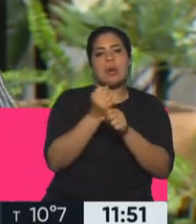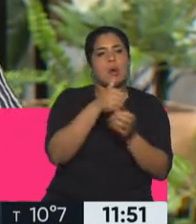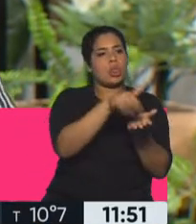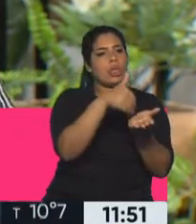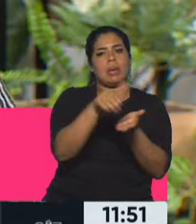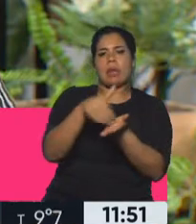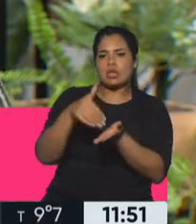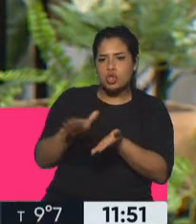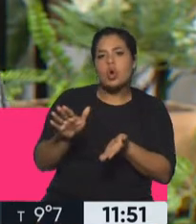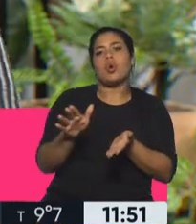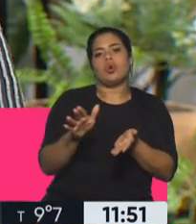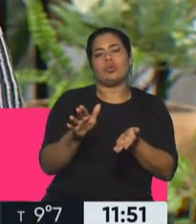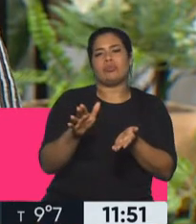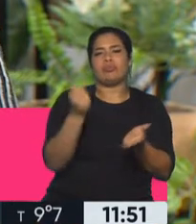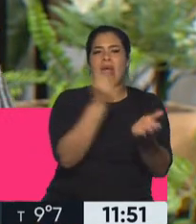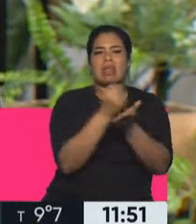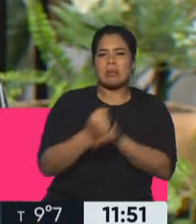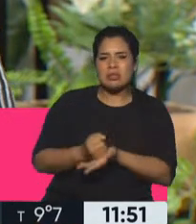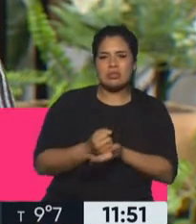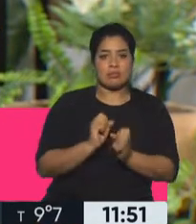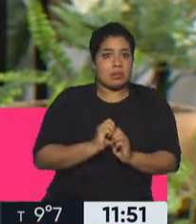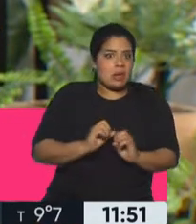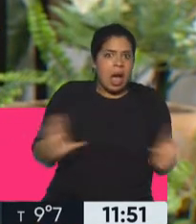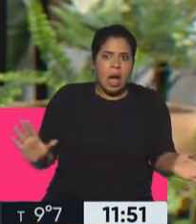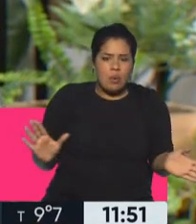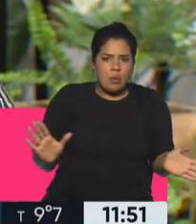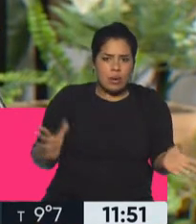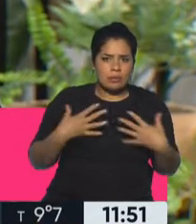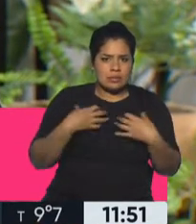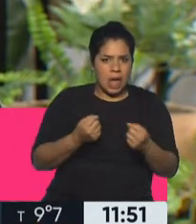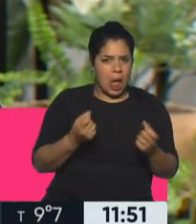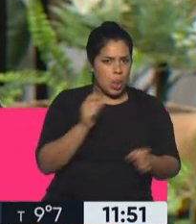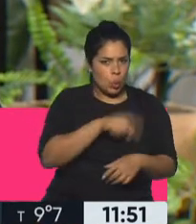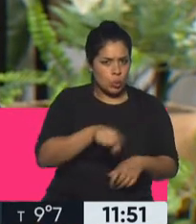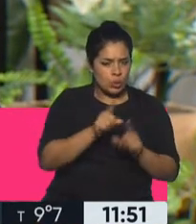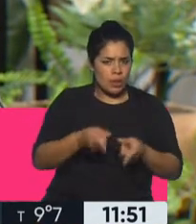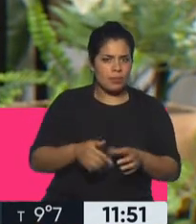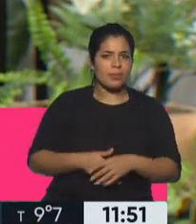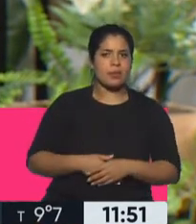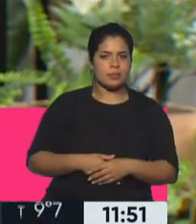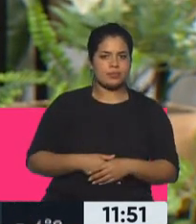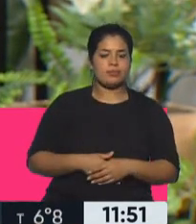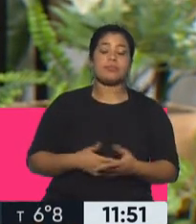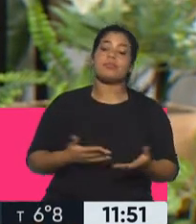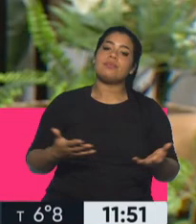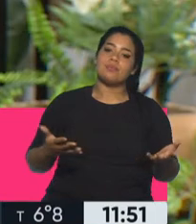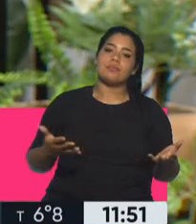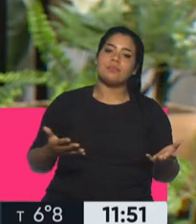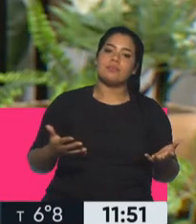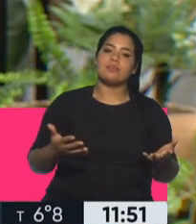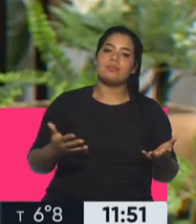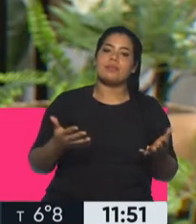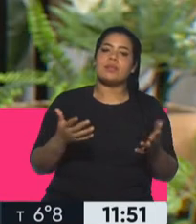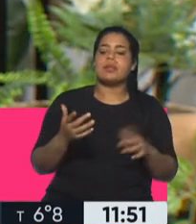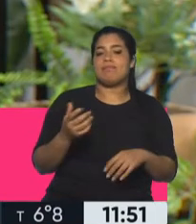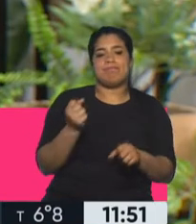estigmatización, vergüenza y cosas que son tan graves, a lo mejor, para la salud de las personas, como lo que puede hacer este bicho. Y para contrarrestar